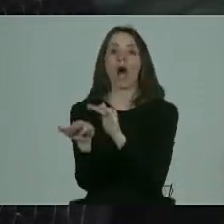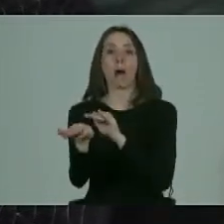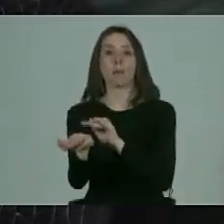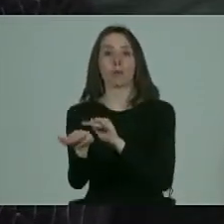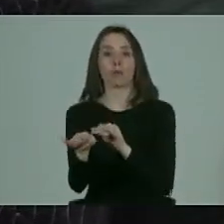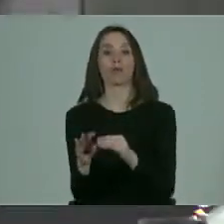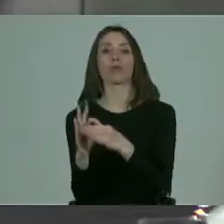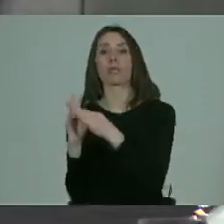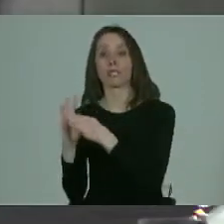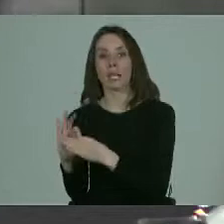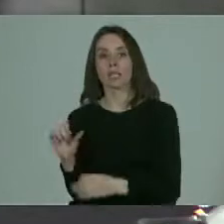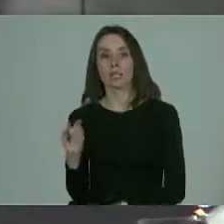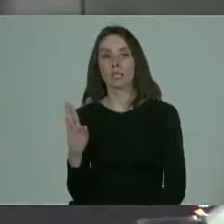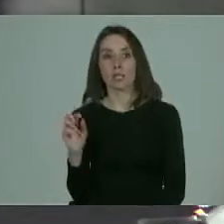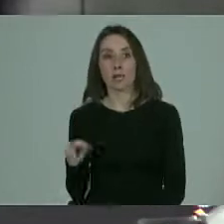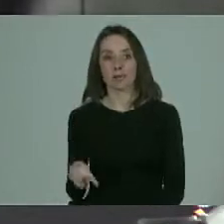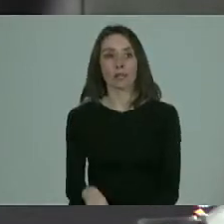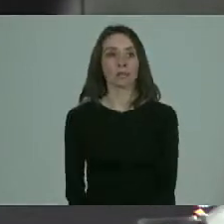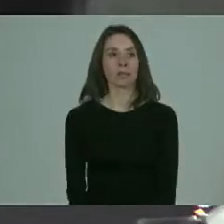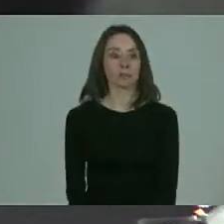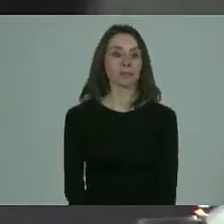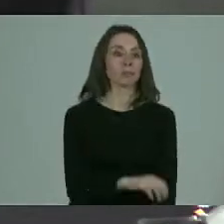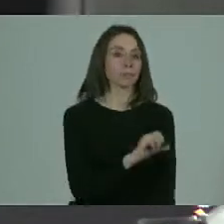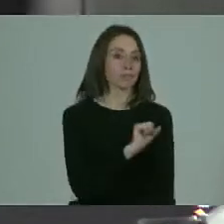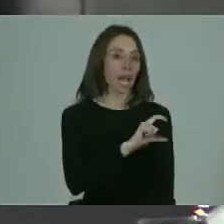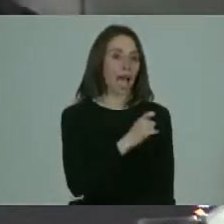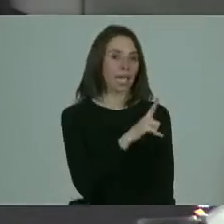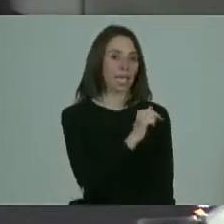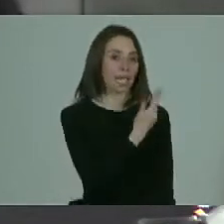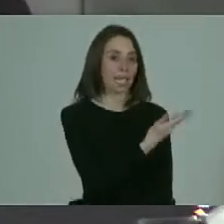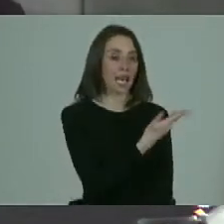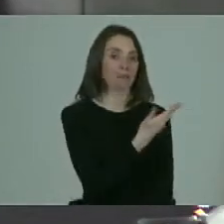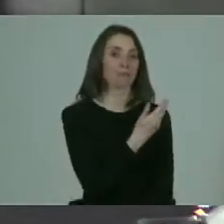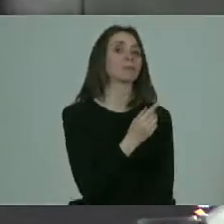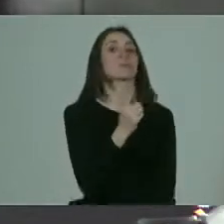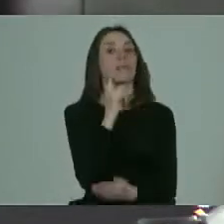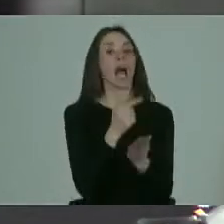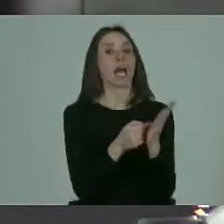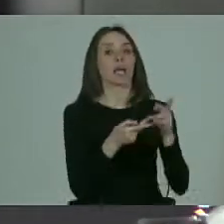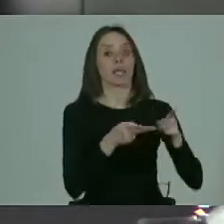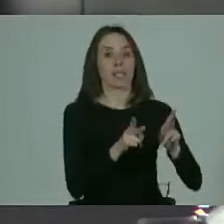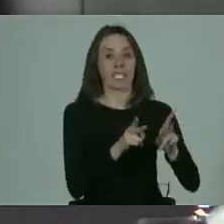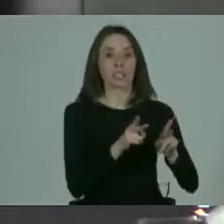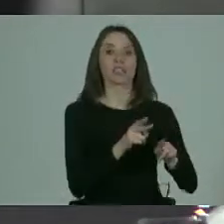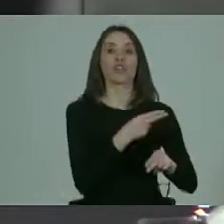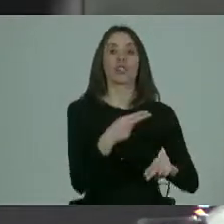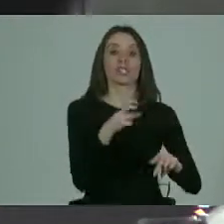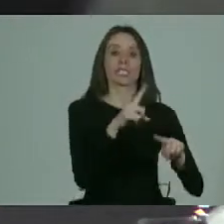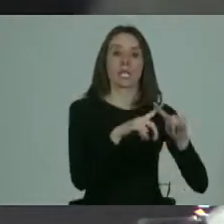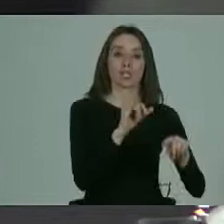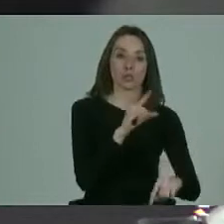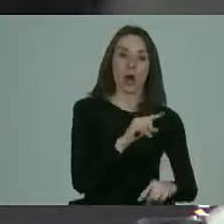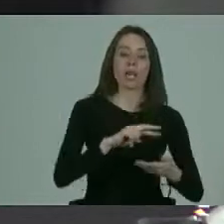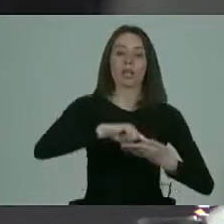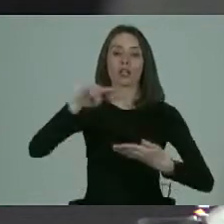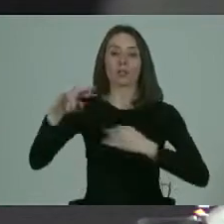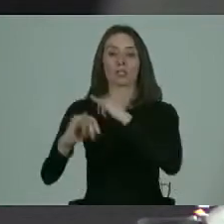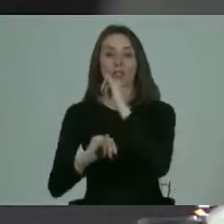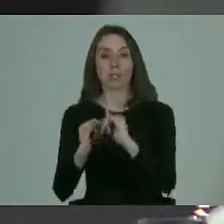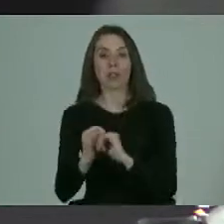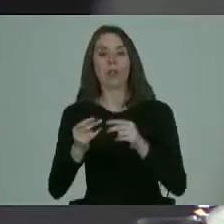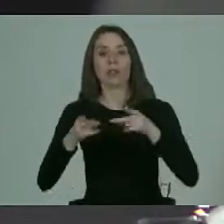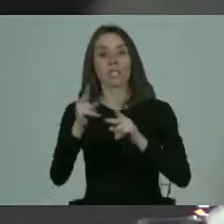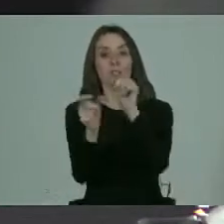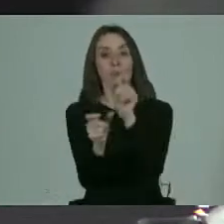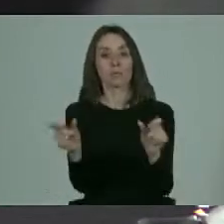gracias Esteban Ángela están los derechos sexuales está la convención internacional también están los derechos